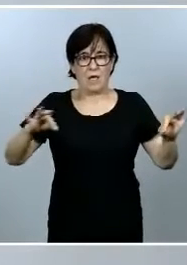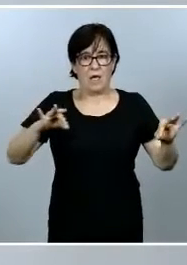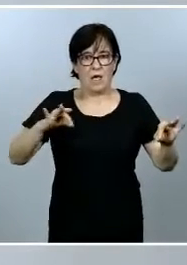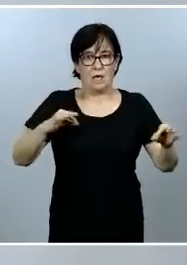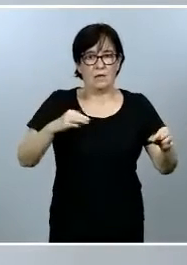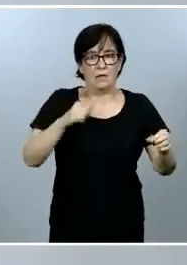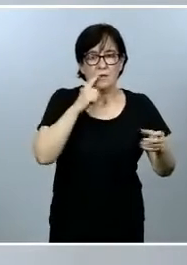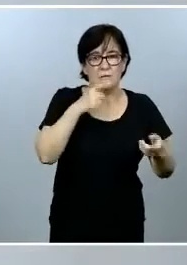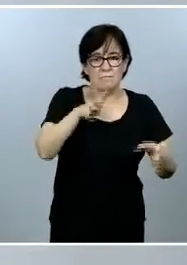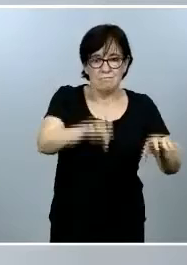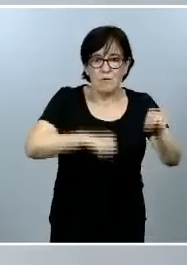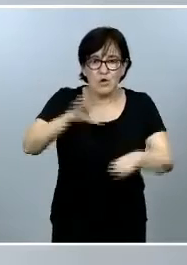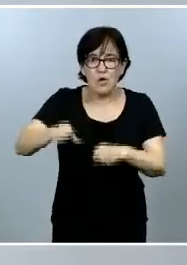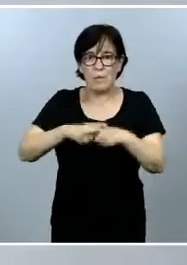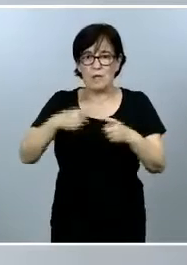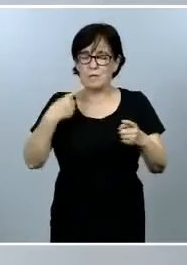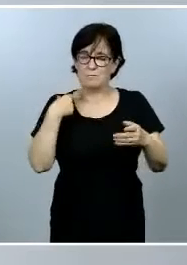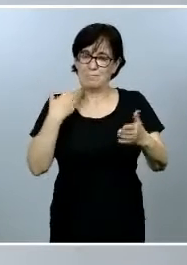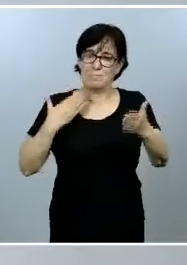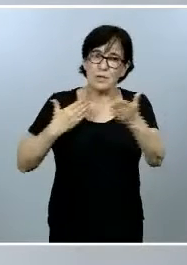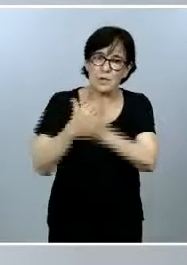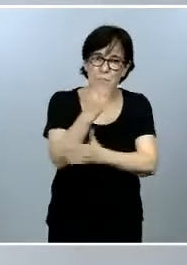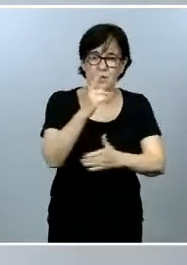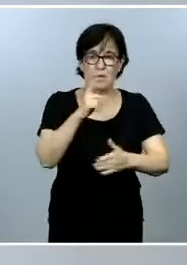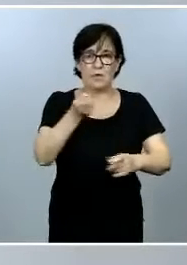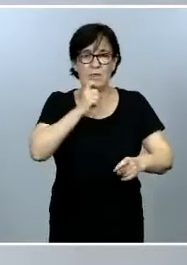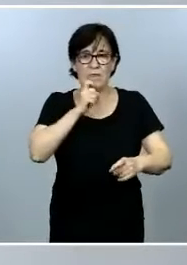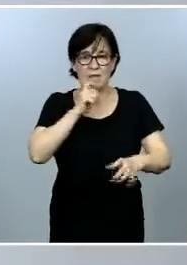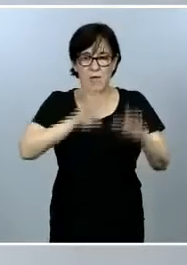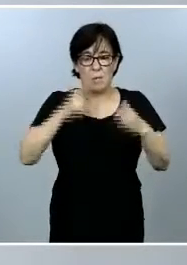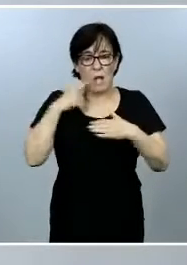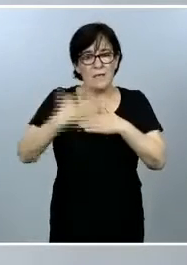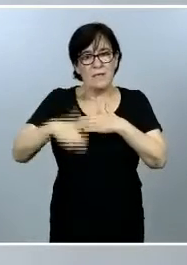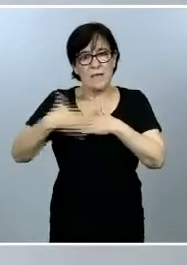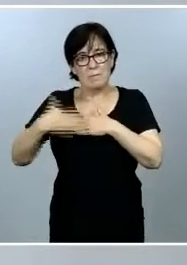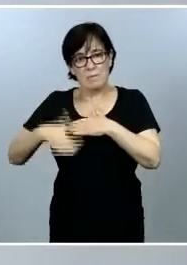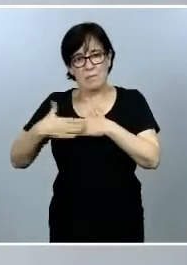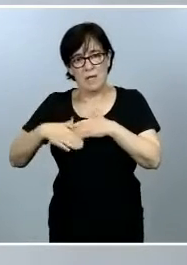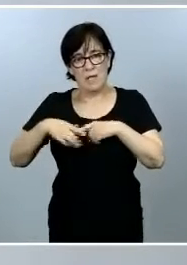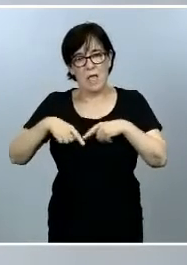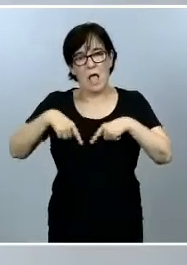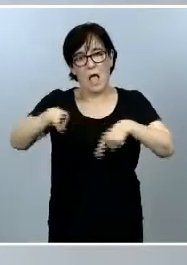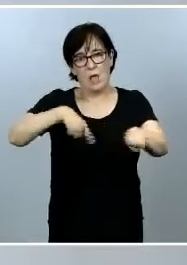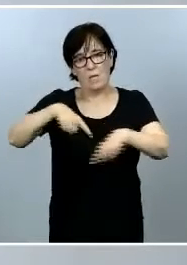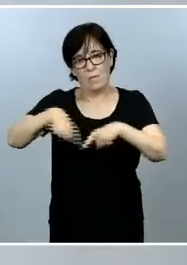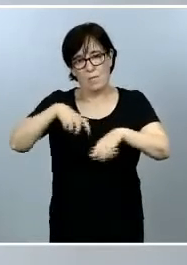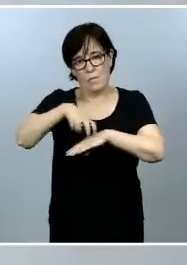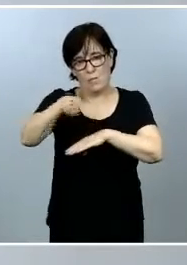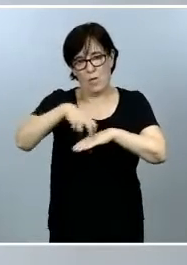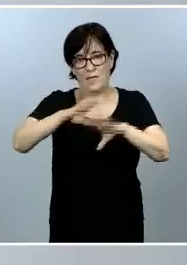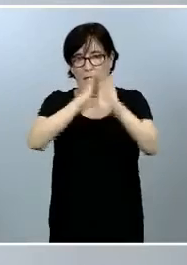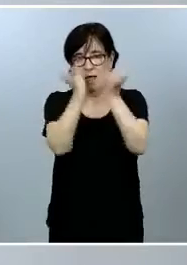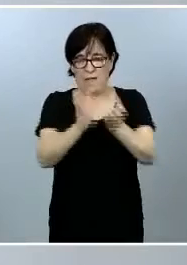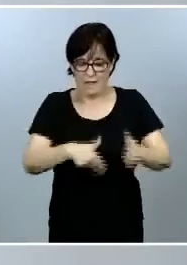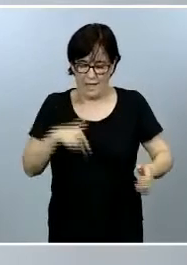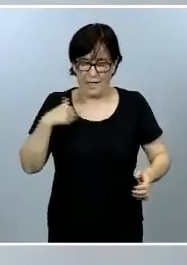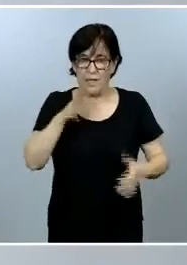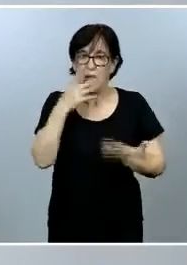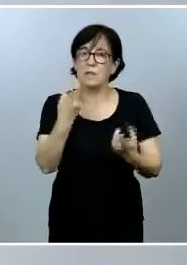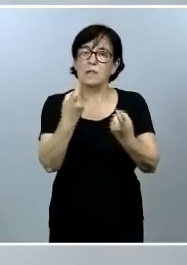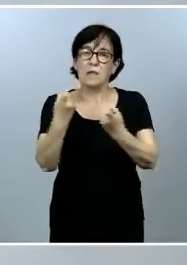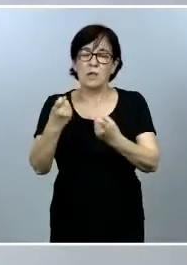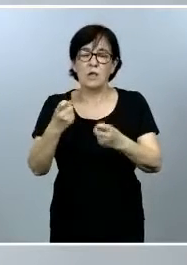interrumpidas, complicadas por esa limitación en la movilidad a escala global. Serán necesarias nuevas